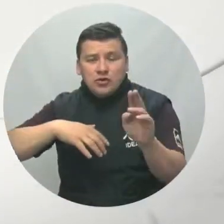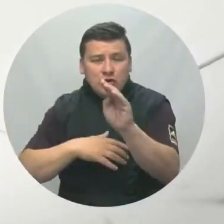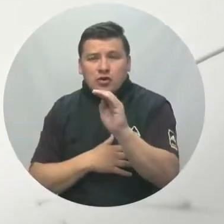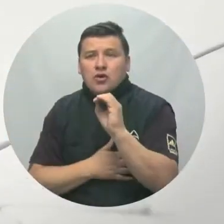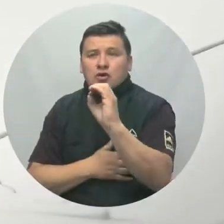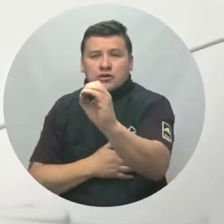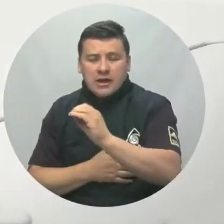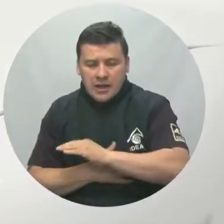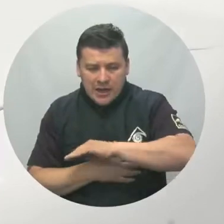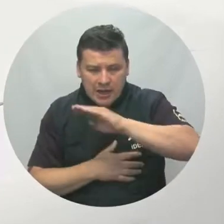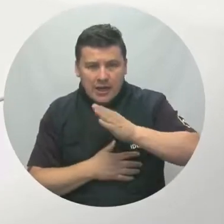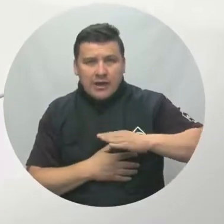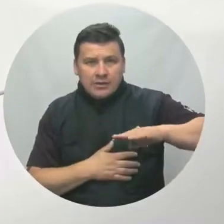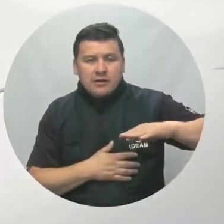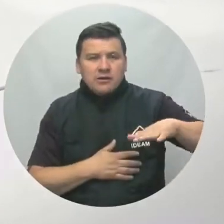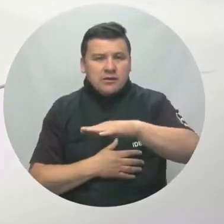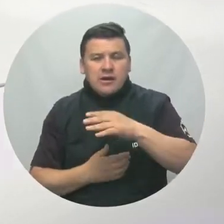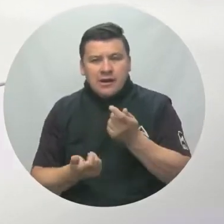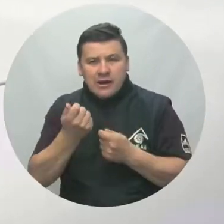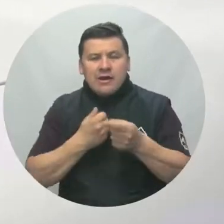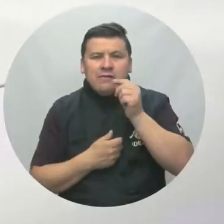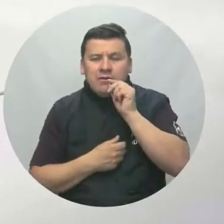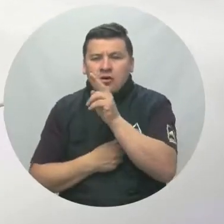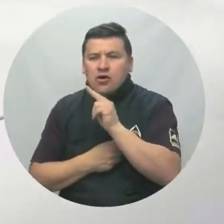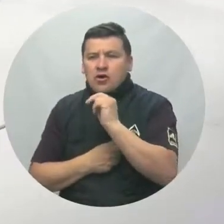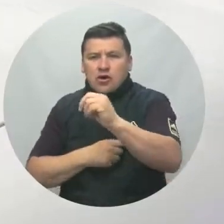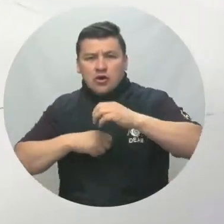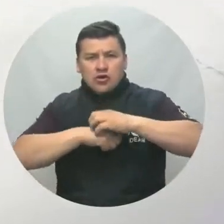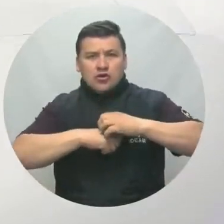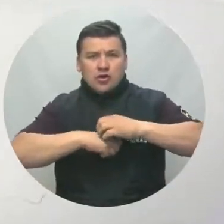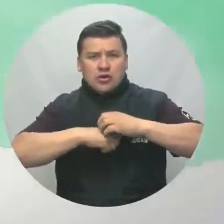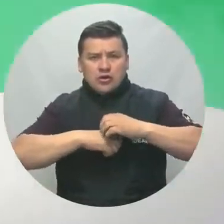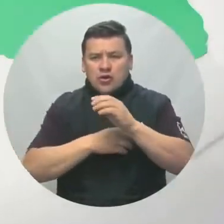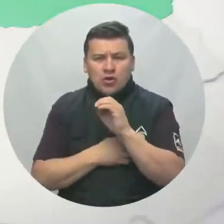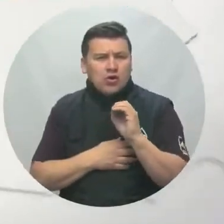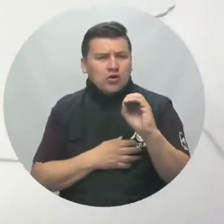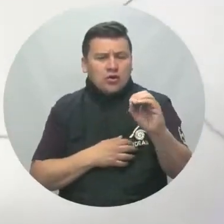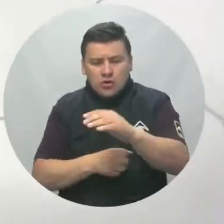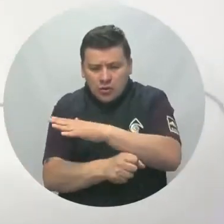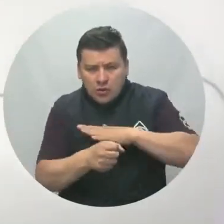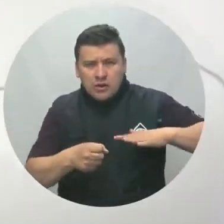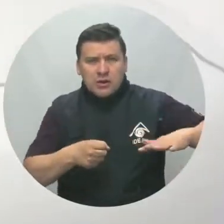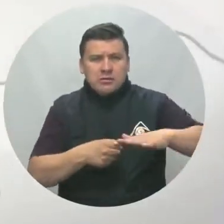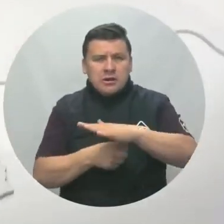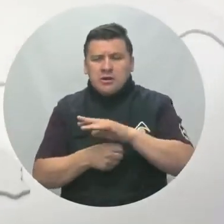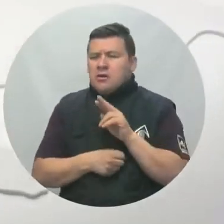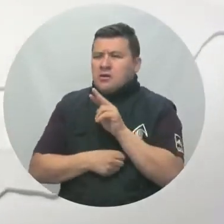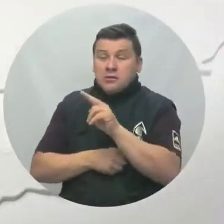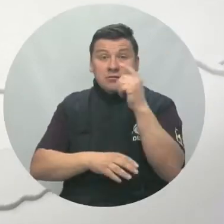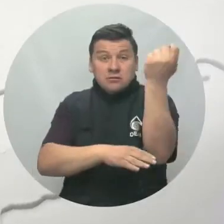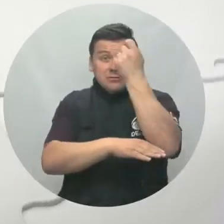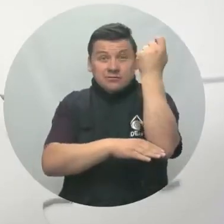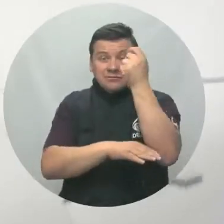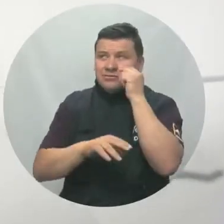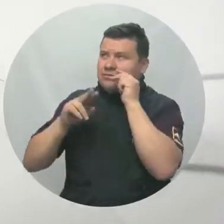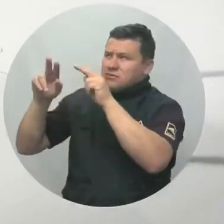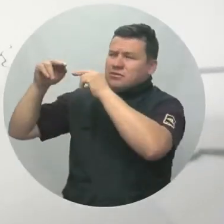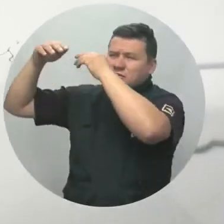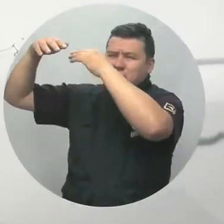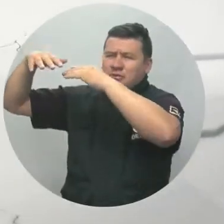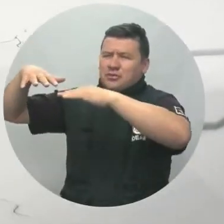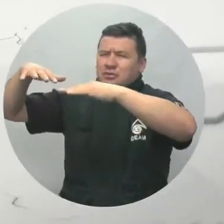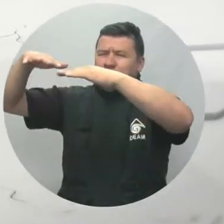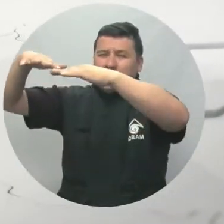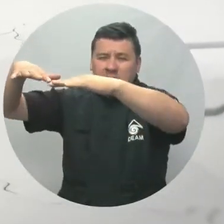Antioquia, en sectores del eje cafetero, norte del Tolima, occidente de Cundinamarca. En los llanos orientales la llanura anuncia